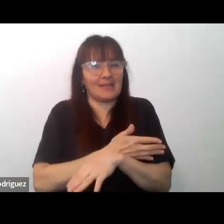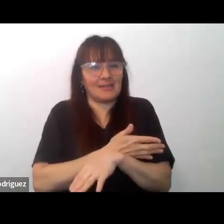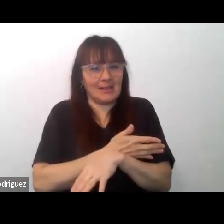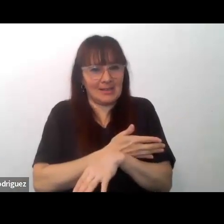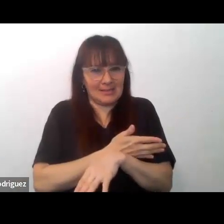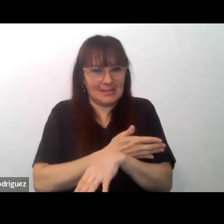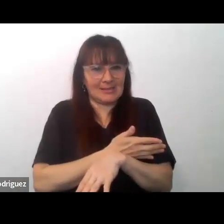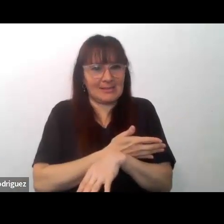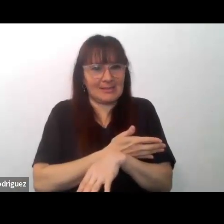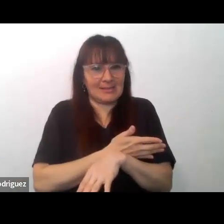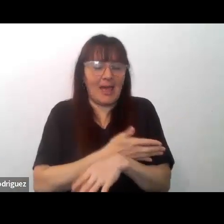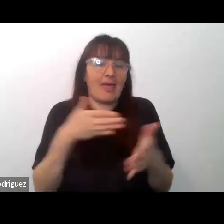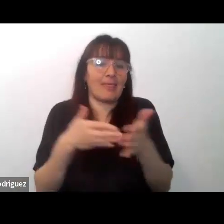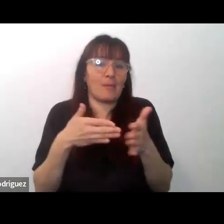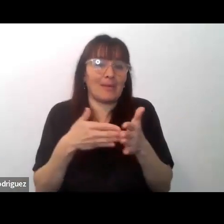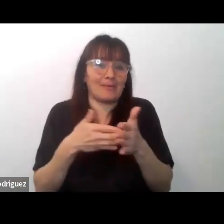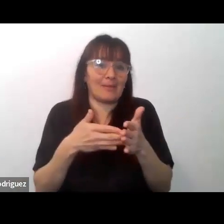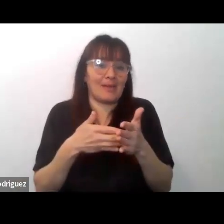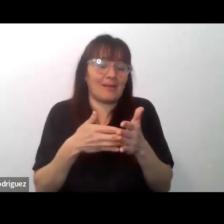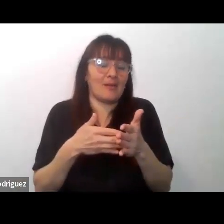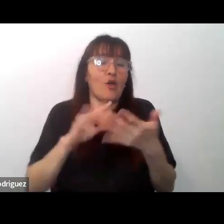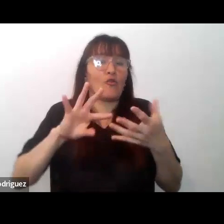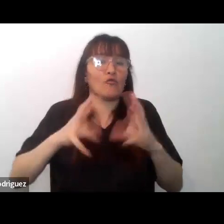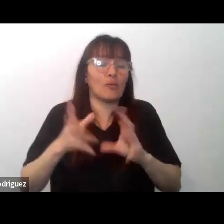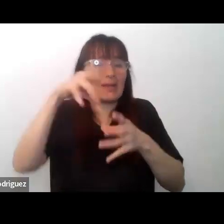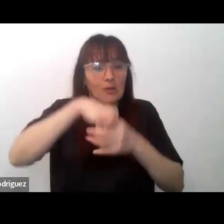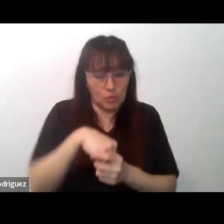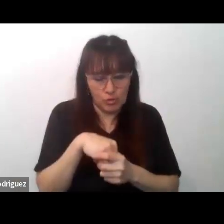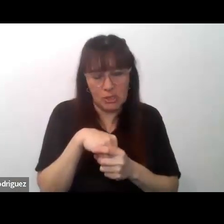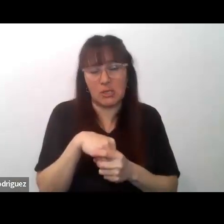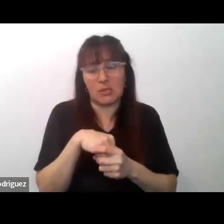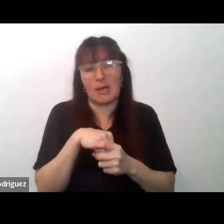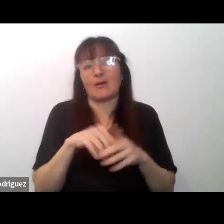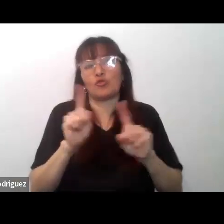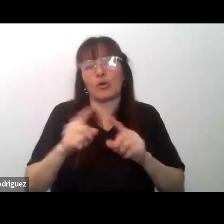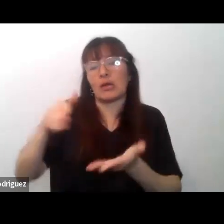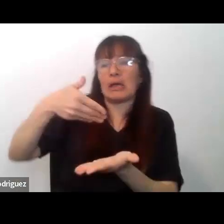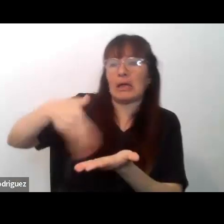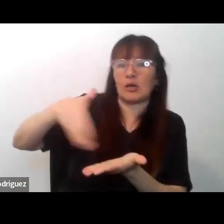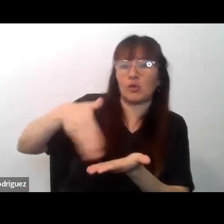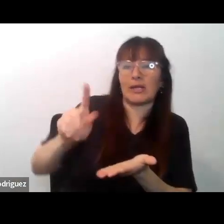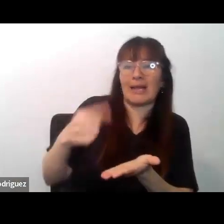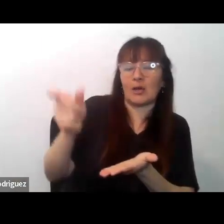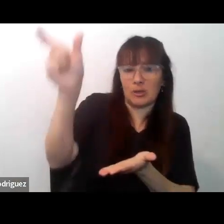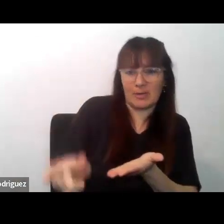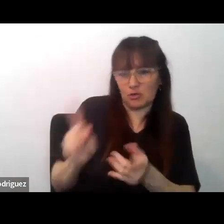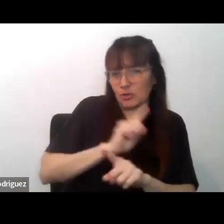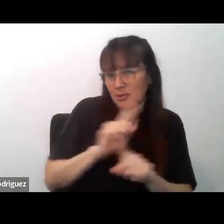partir de las capacidades inclusivas y no el hecho de excluir a el otro